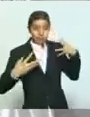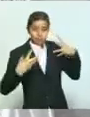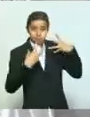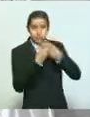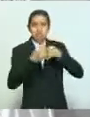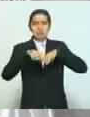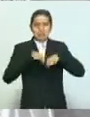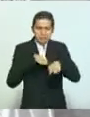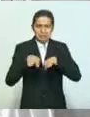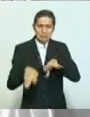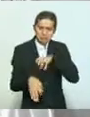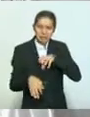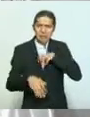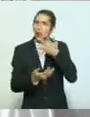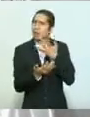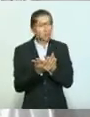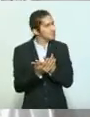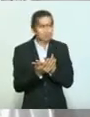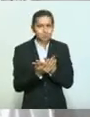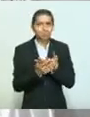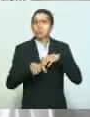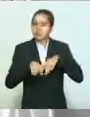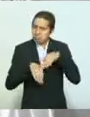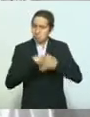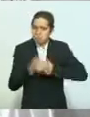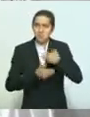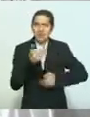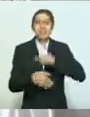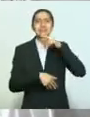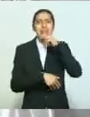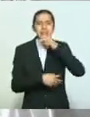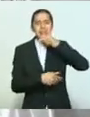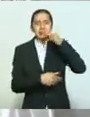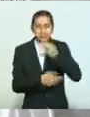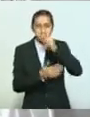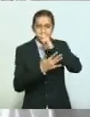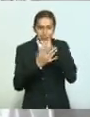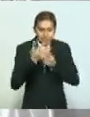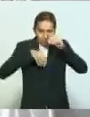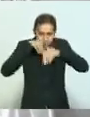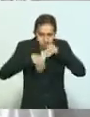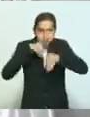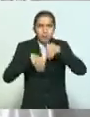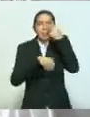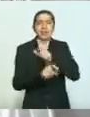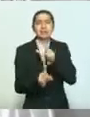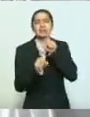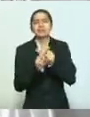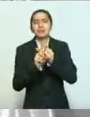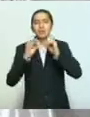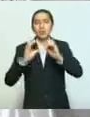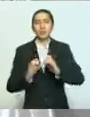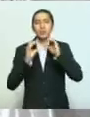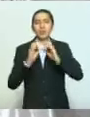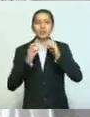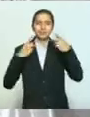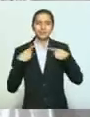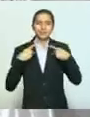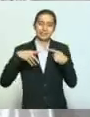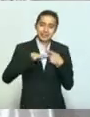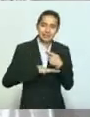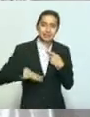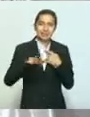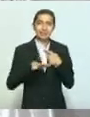descanso, implementando acciones urgentes para poder proteger y cuidar a nuestra gente.